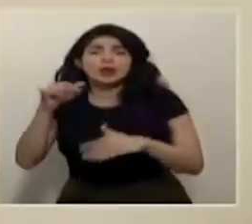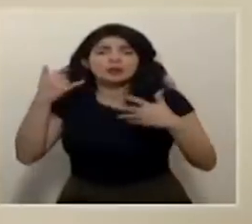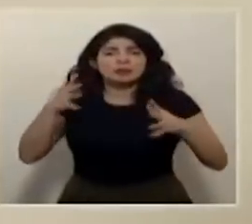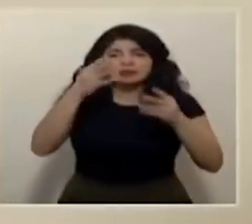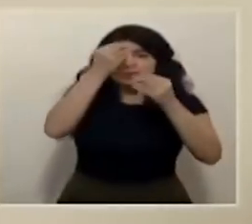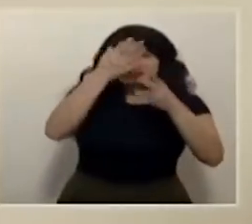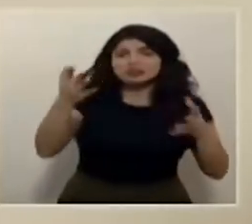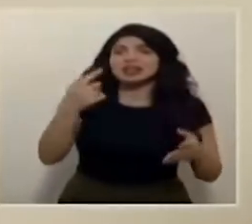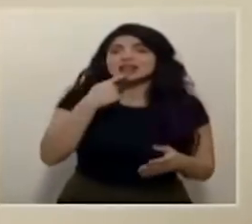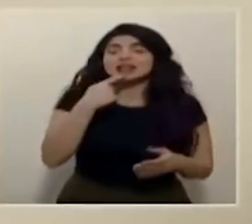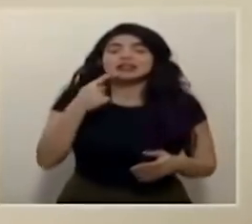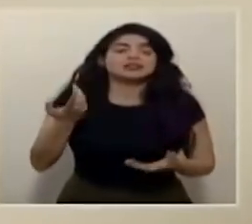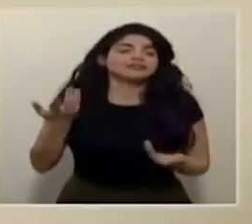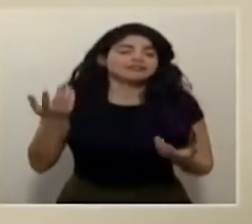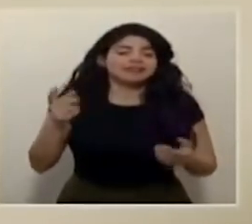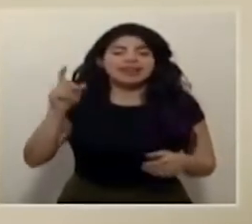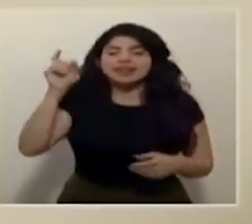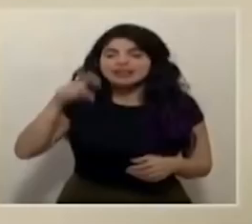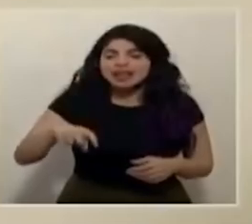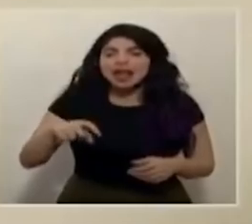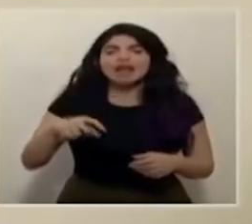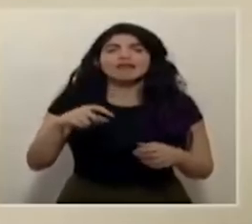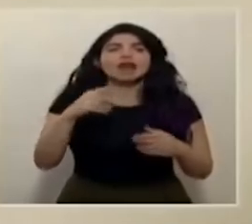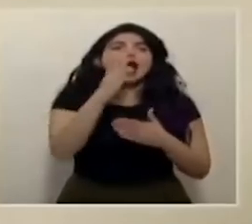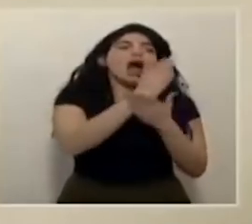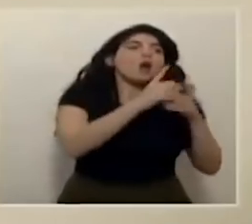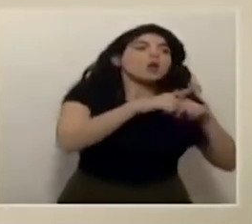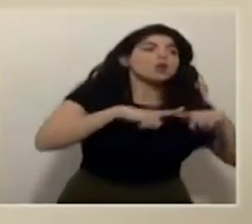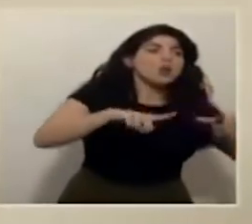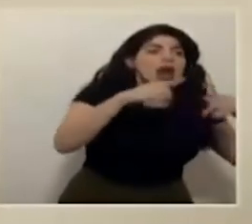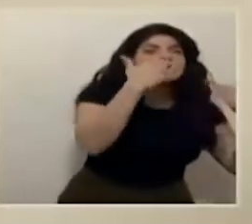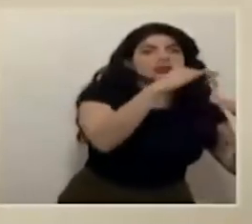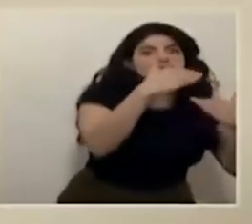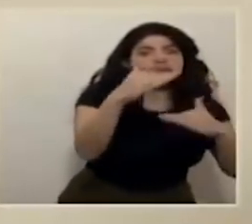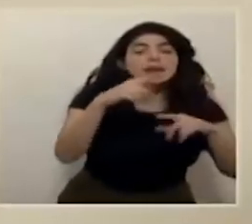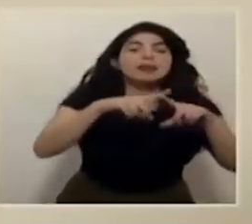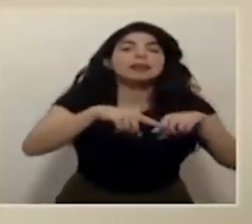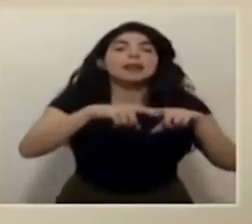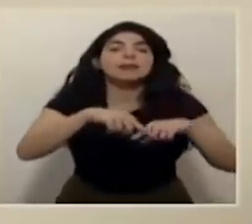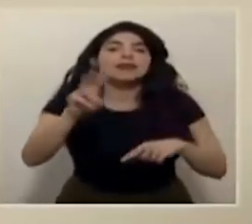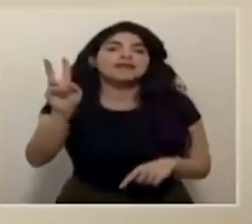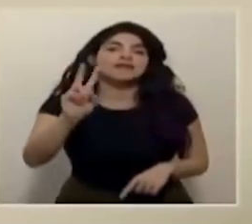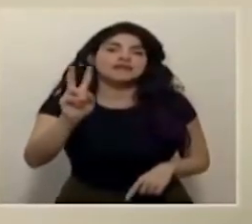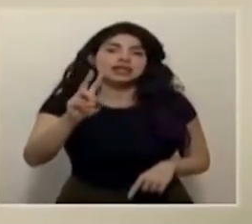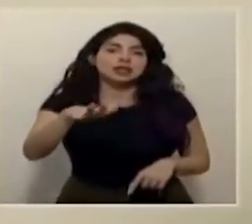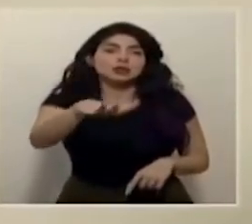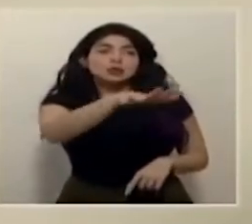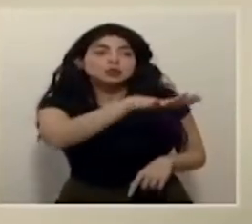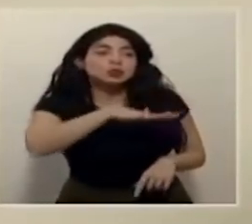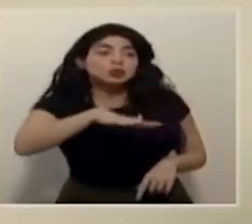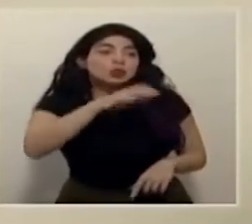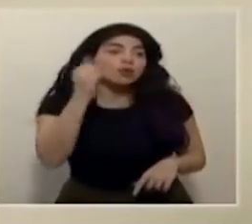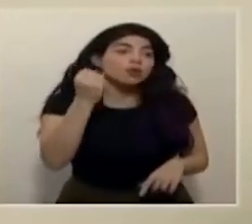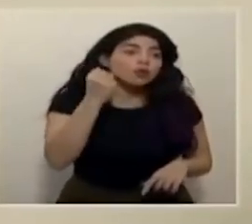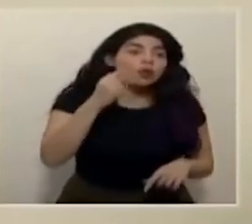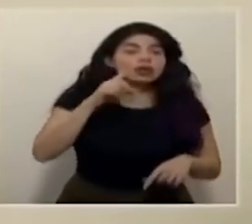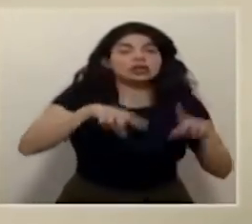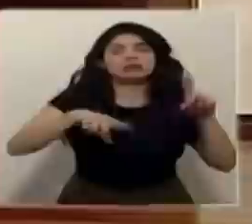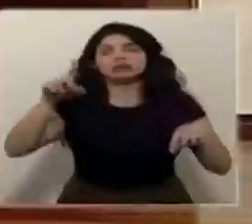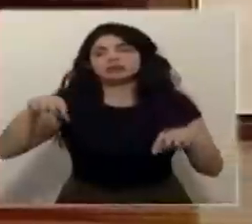pues tenemos que hacer más restrictivos en algunos lugares dependiendo de donde se esté comportando el virus con mayor intensidad